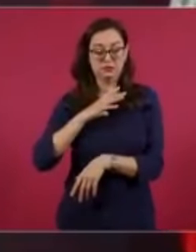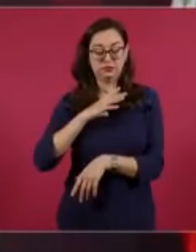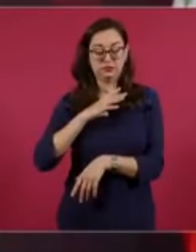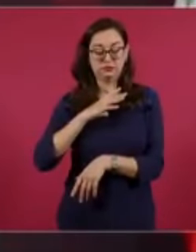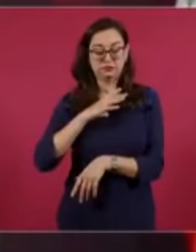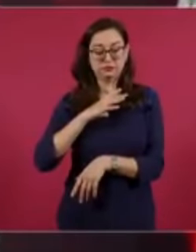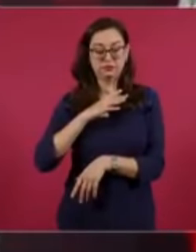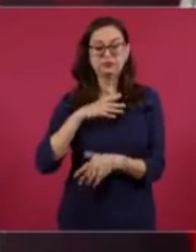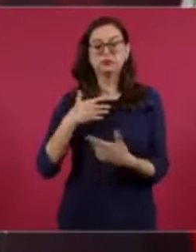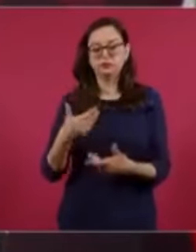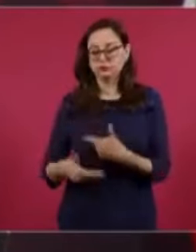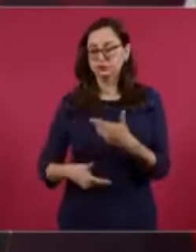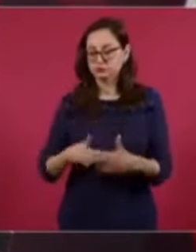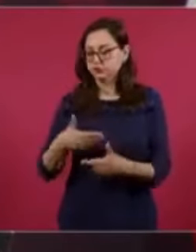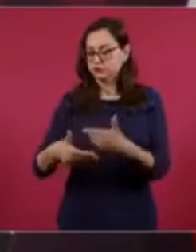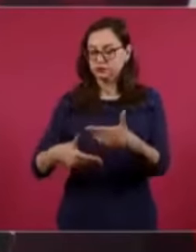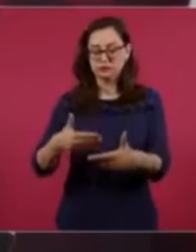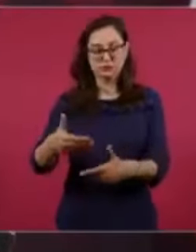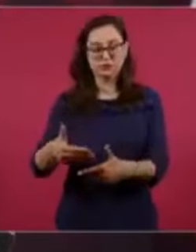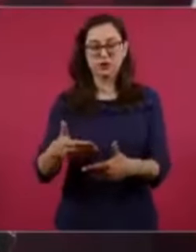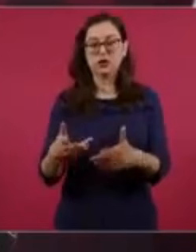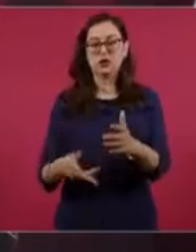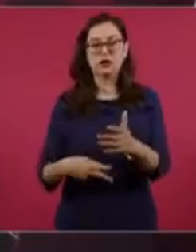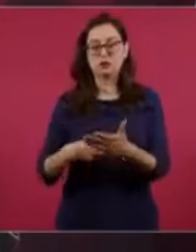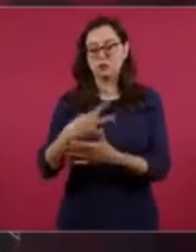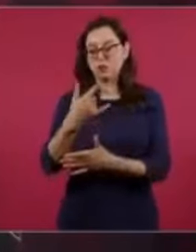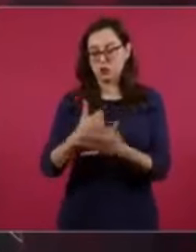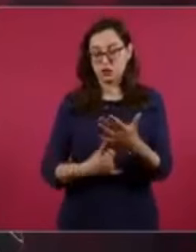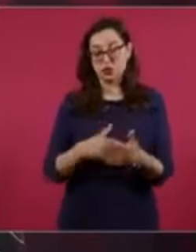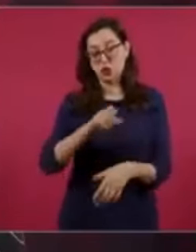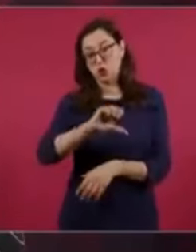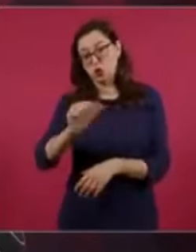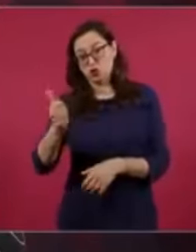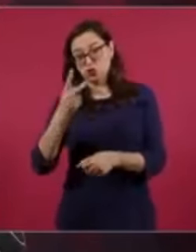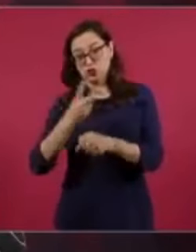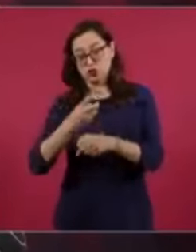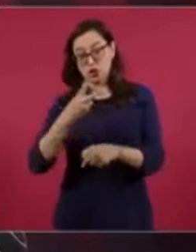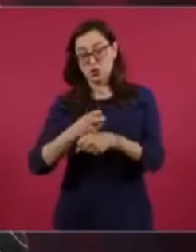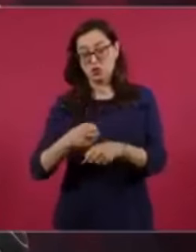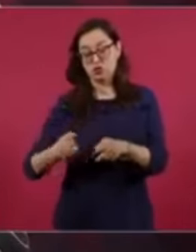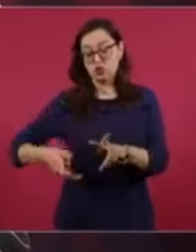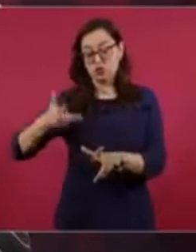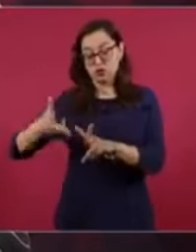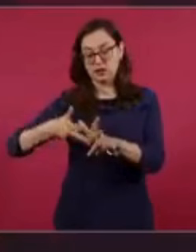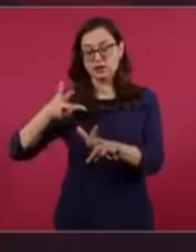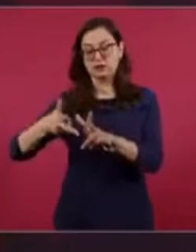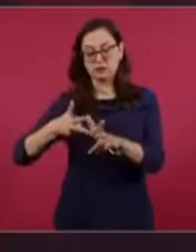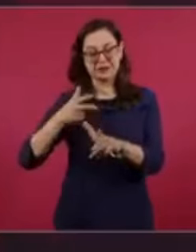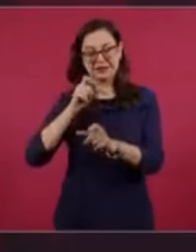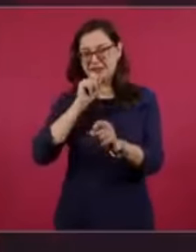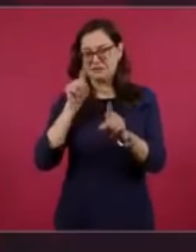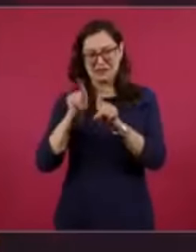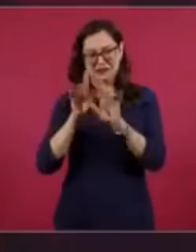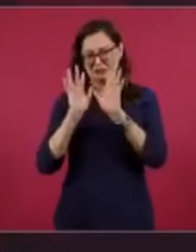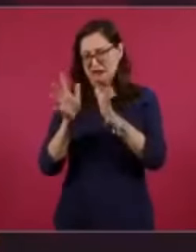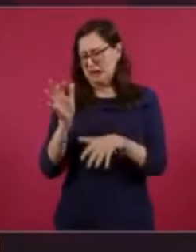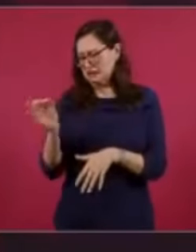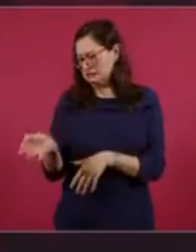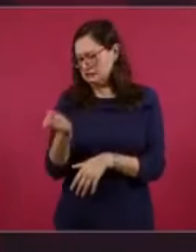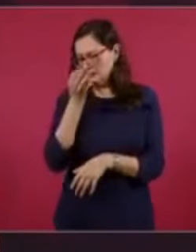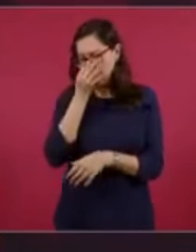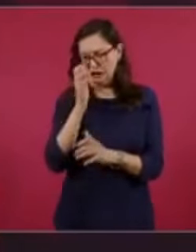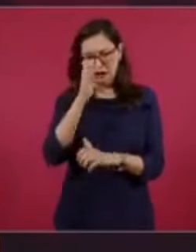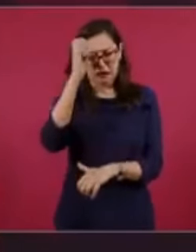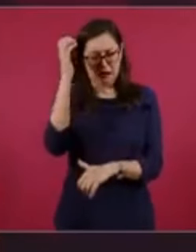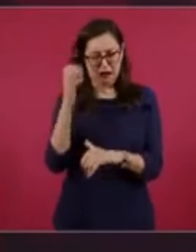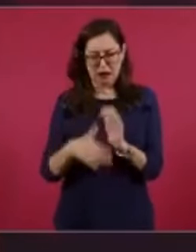avanzado el ferrocarril de Cuatzacoalcos a Palenque y